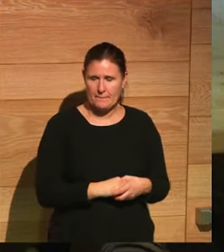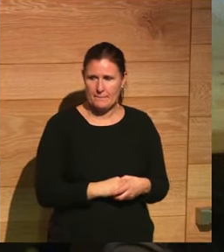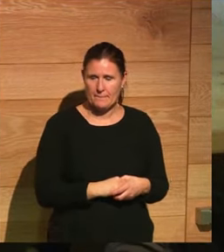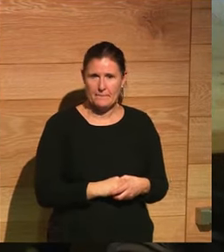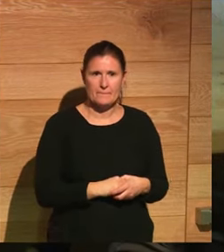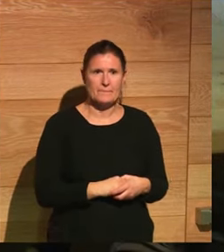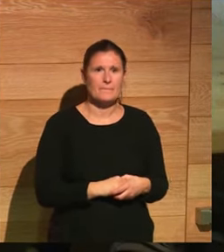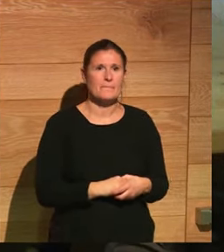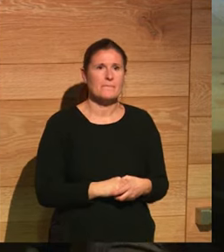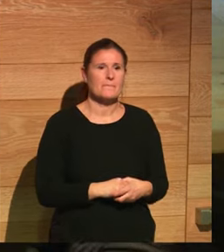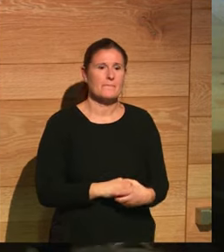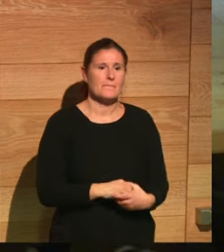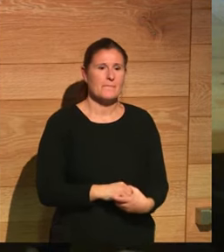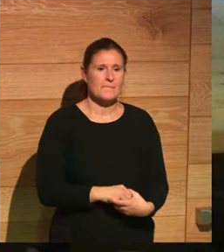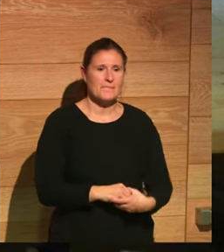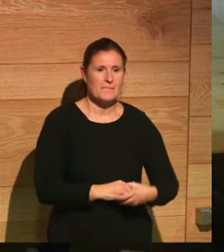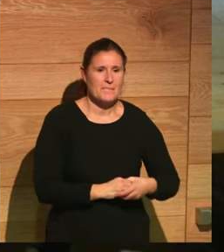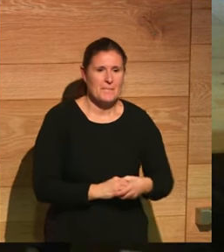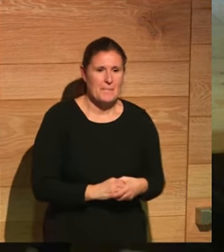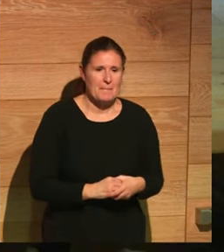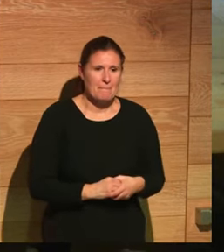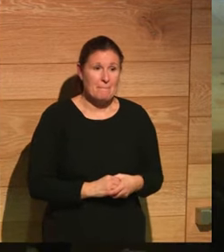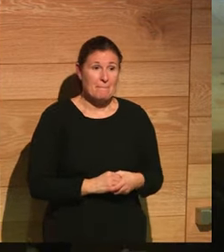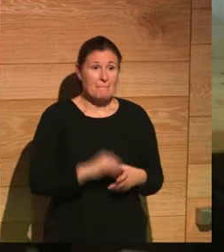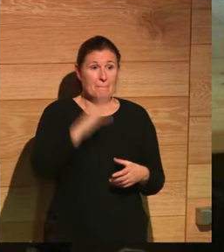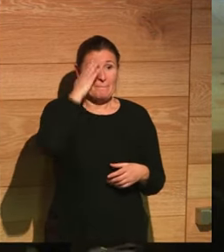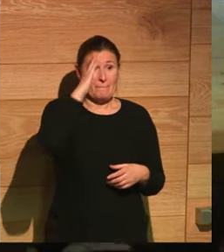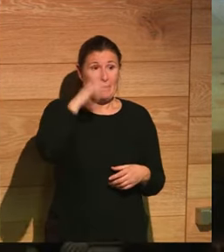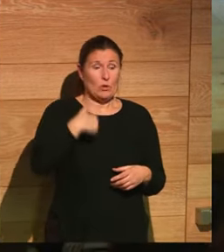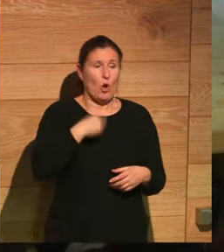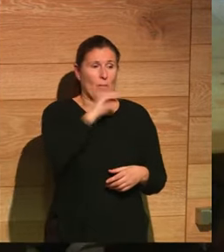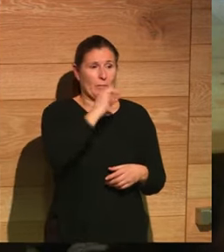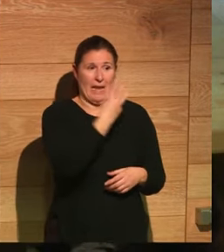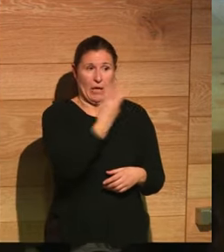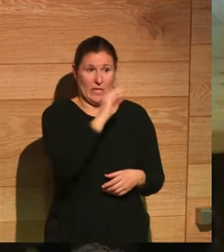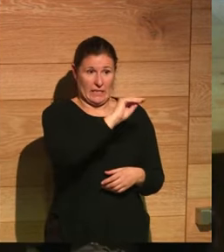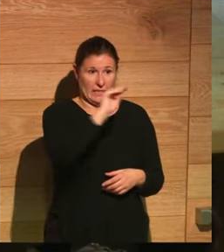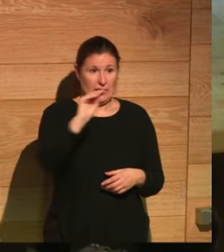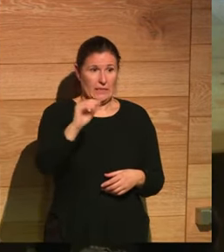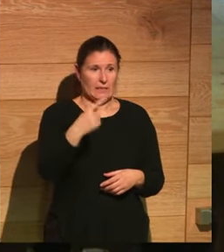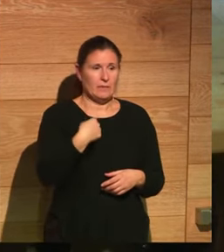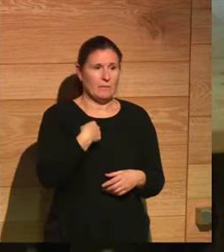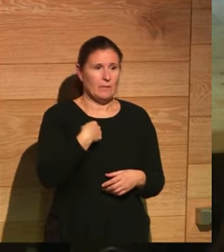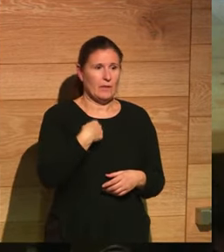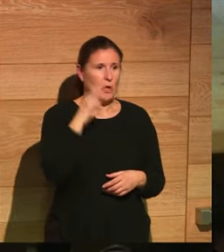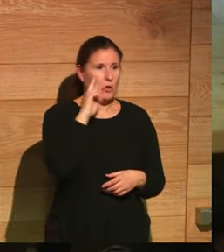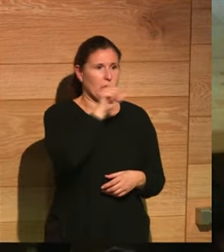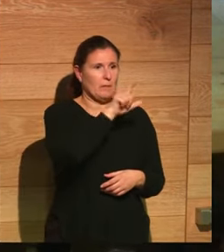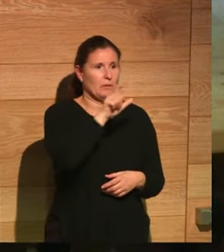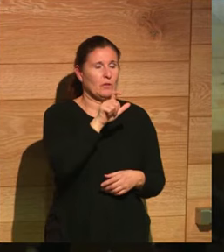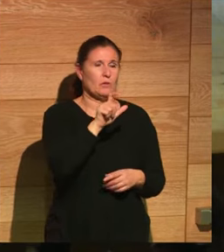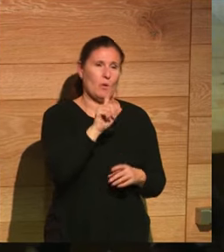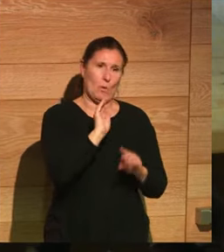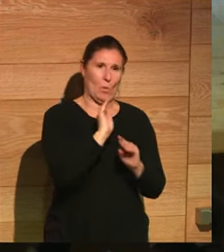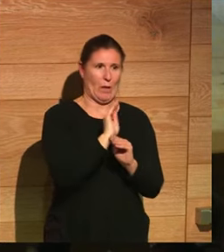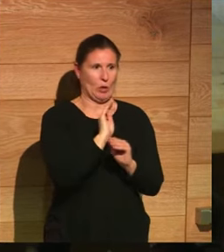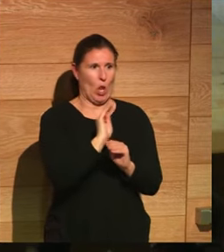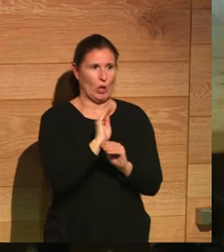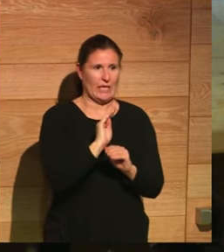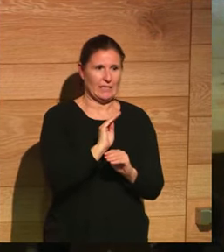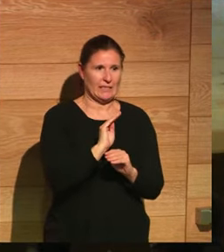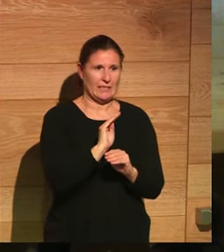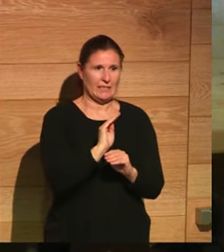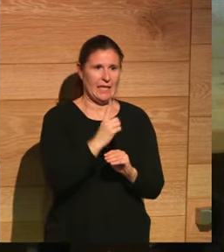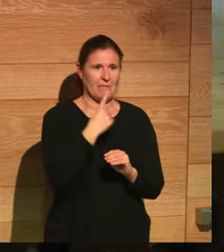también pues enseguida hacemos llegar hola yo tengo una pregunta para los tres porque estamos hablando bueno se os ve personas muy cautelosas a la hora de